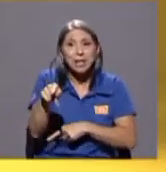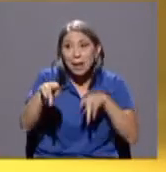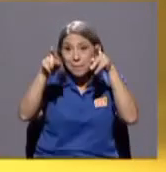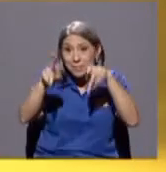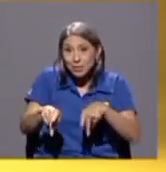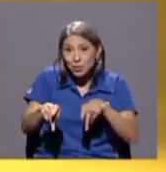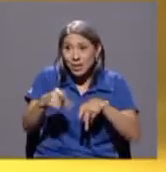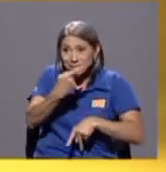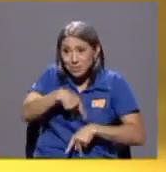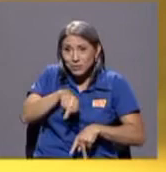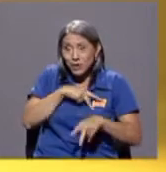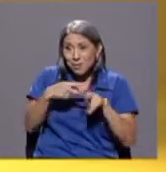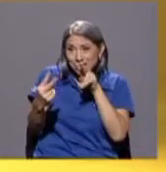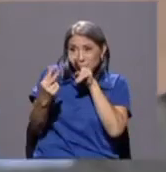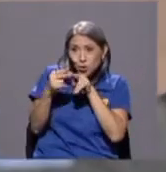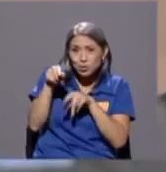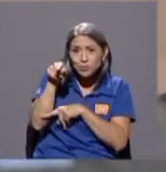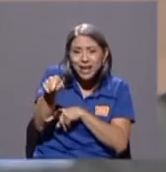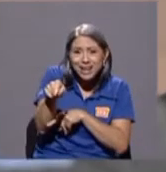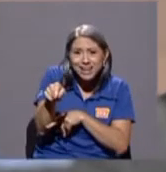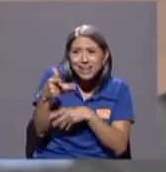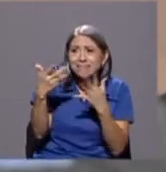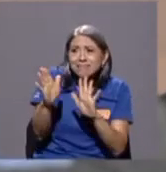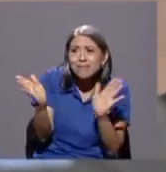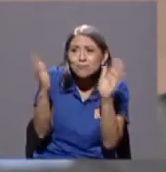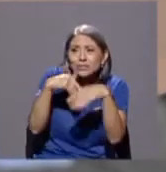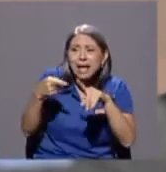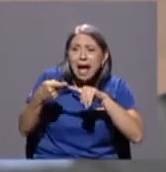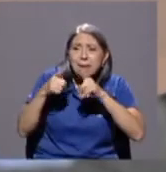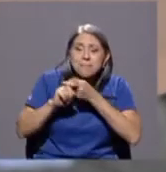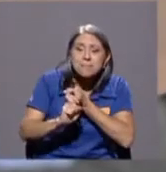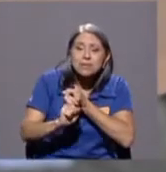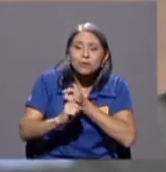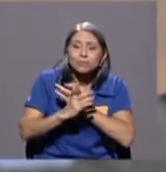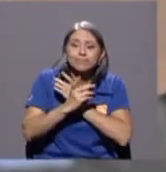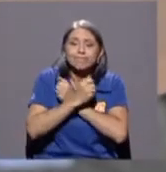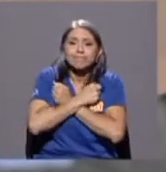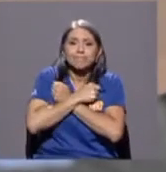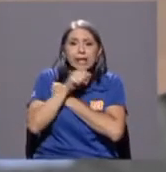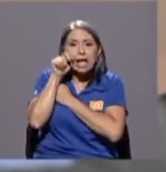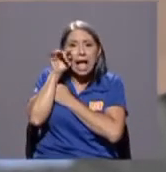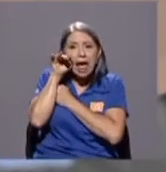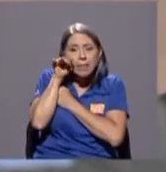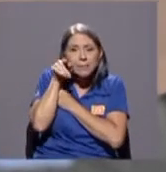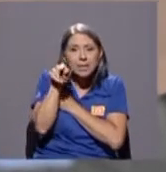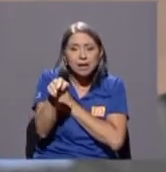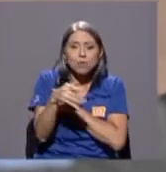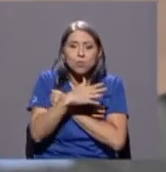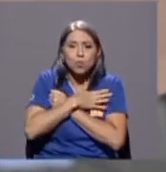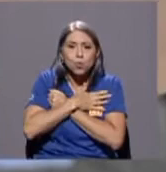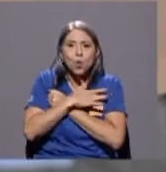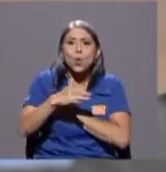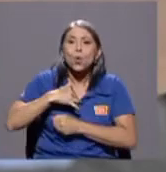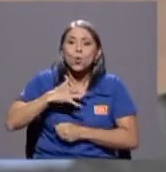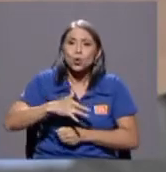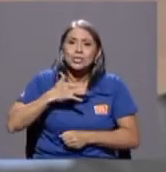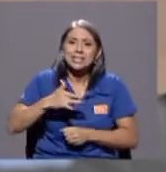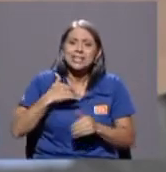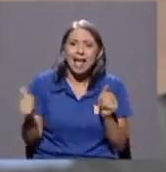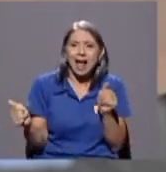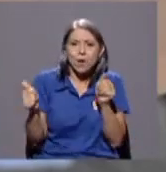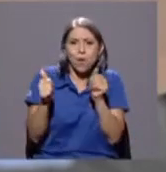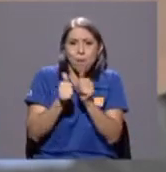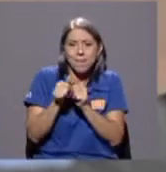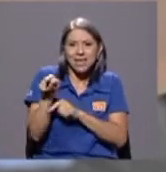no solo a un amigo muy querido sino también a un amigo muy admirado. Uno se sentía muy acompañado por la vida porque uno